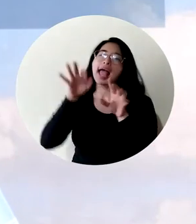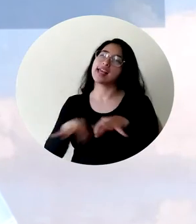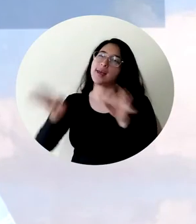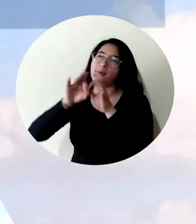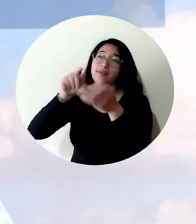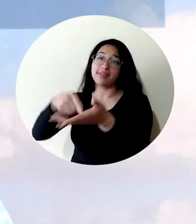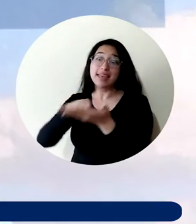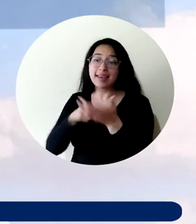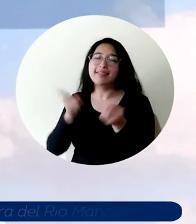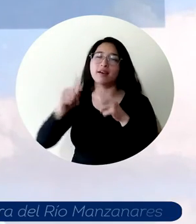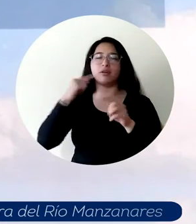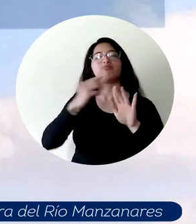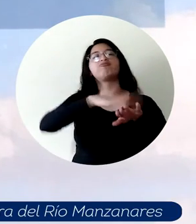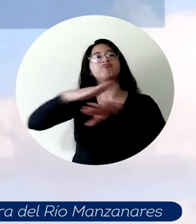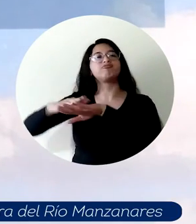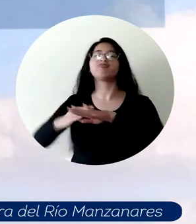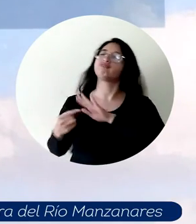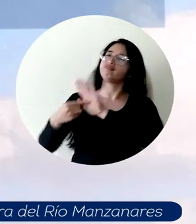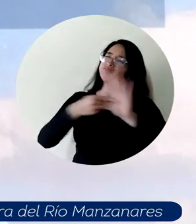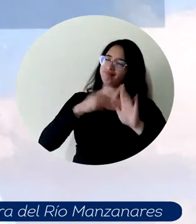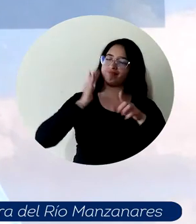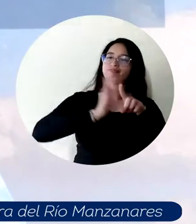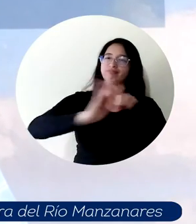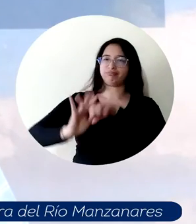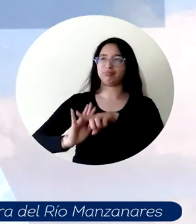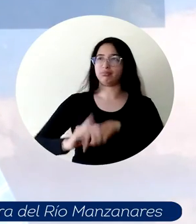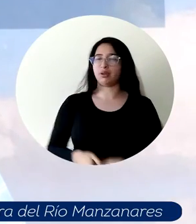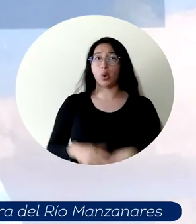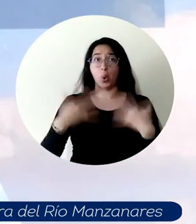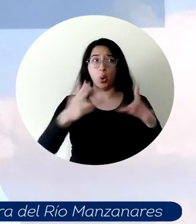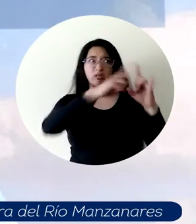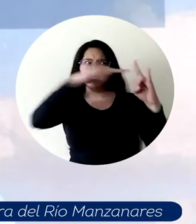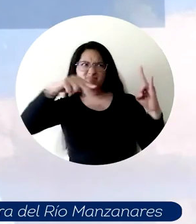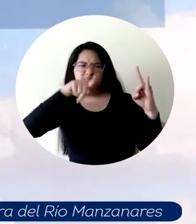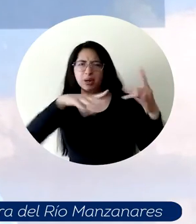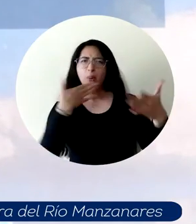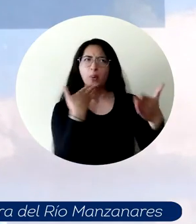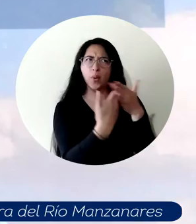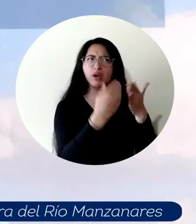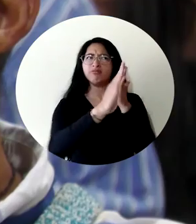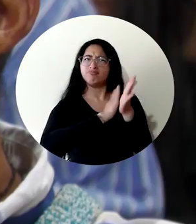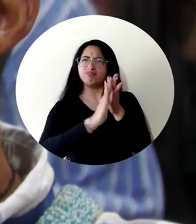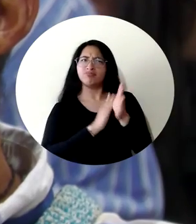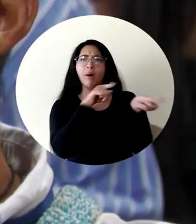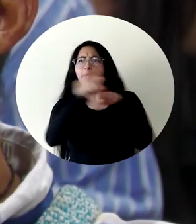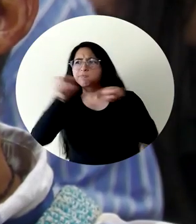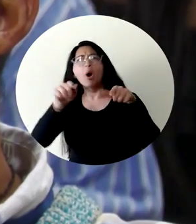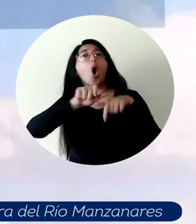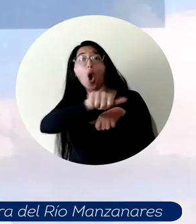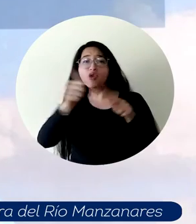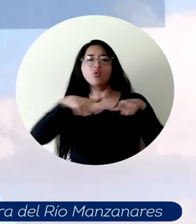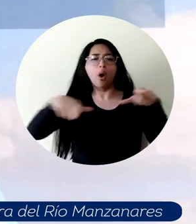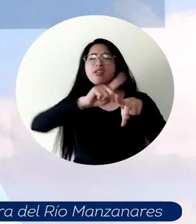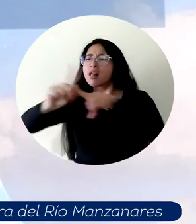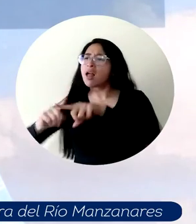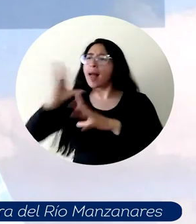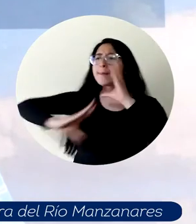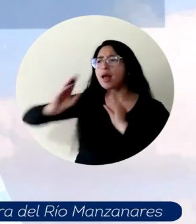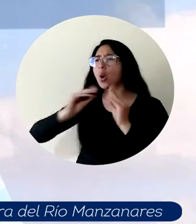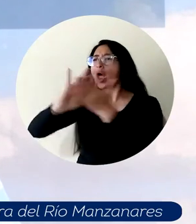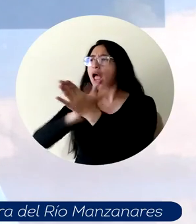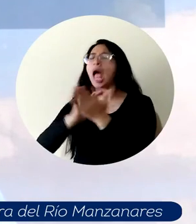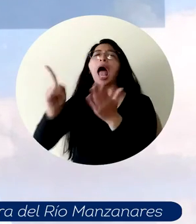Magdalena por tenerme en cuenta en este evento y que nos está mostrando las experiencias de otras regiones y ojalá nuestro